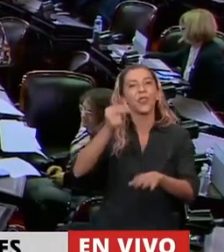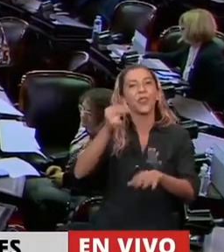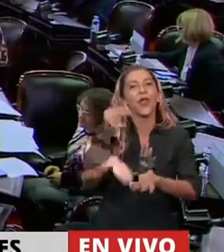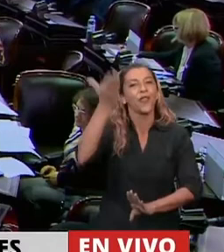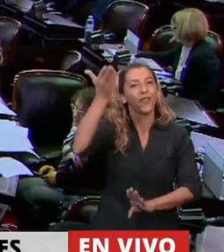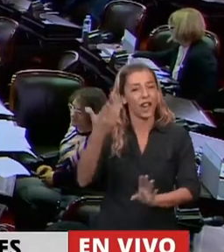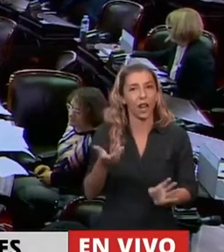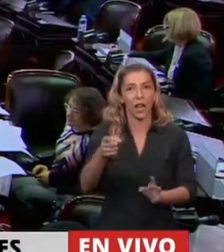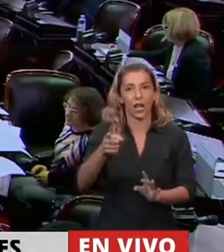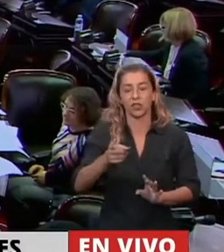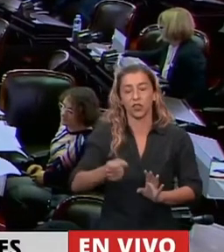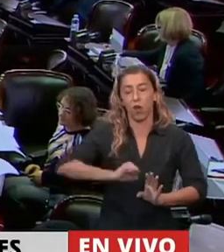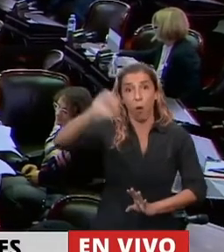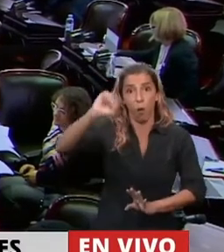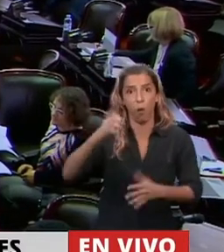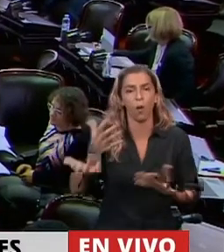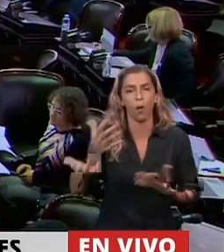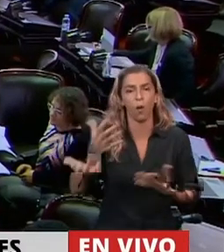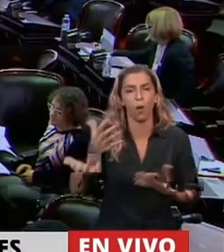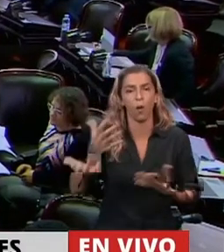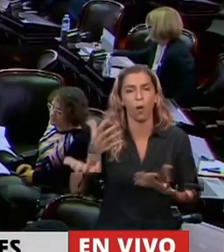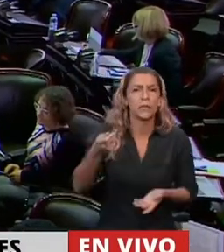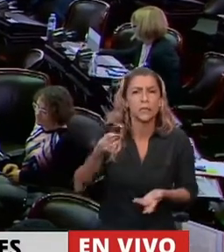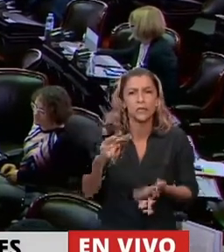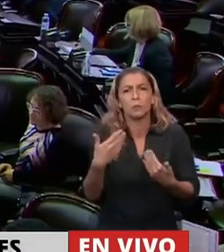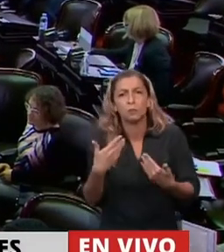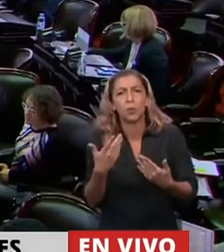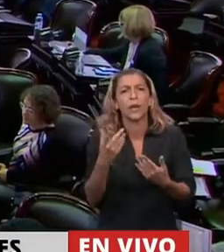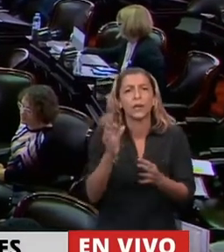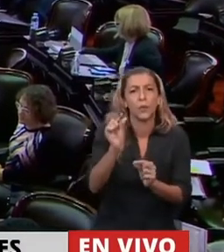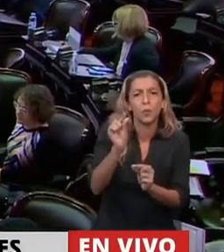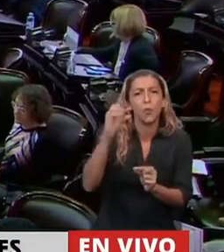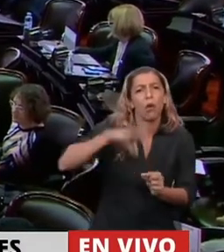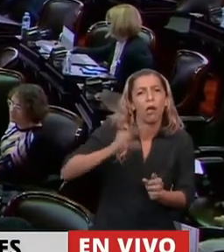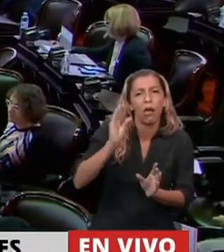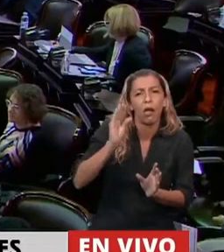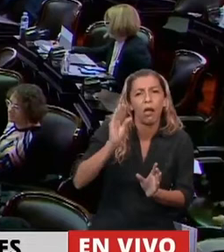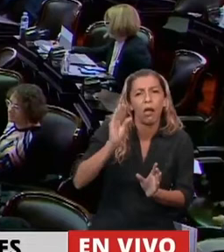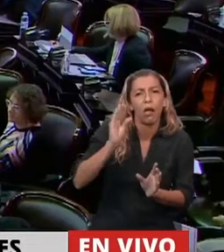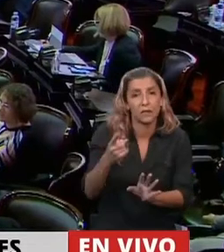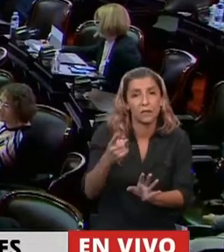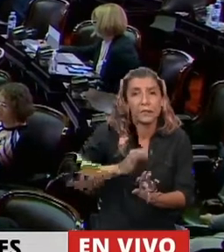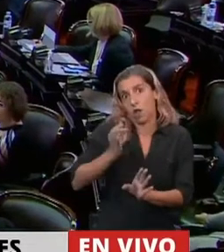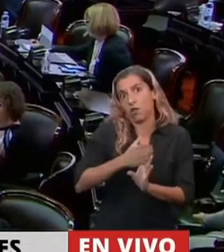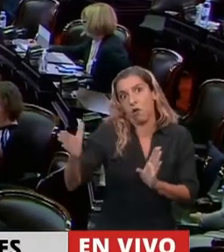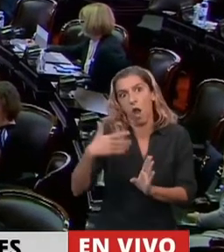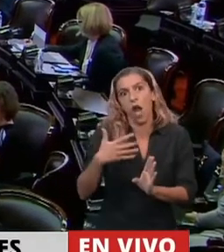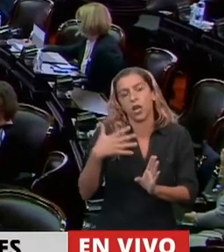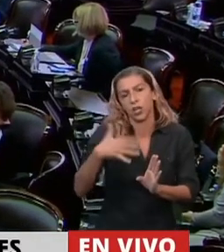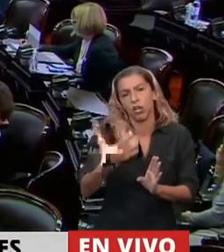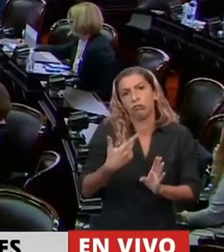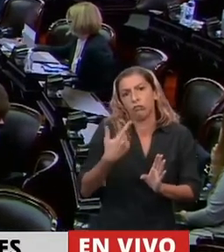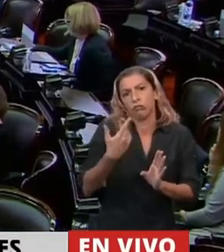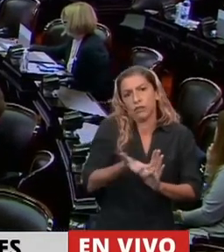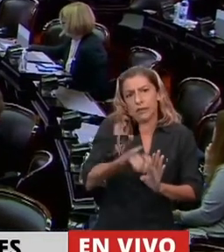recuperar un poquito esas jubiladas y esos jubilados de lo que le habían robado durante 4 años, el gobierno dio un aumento en